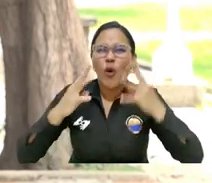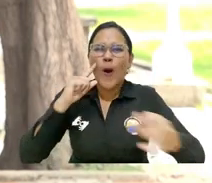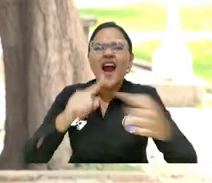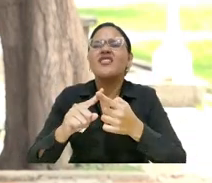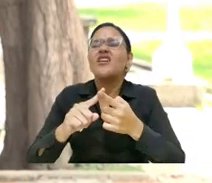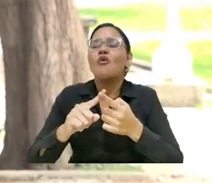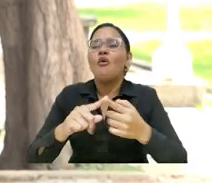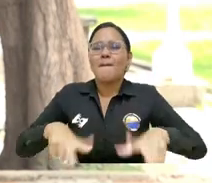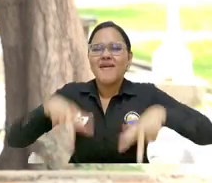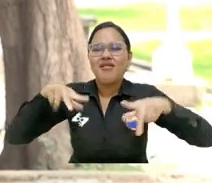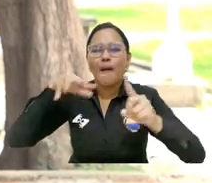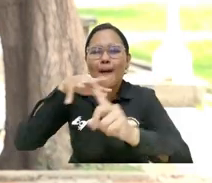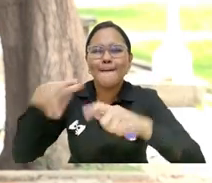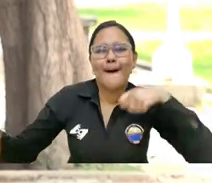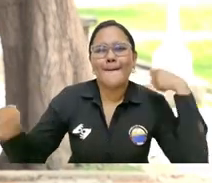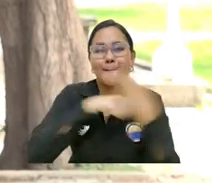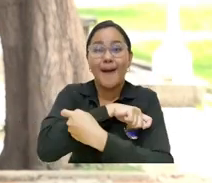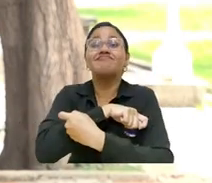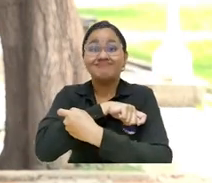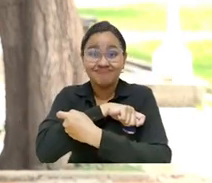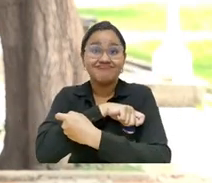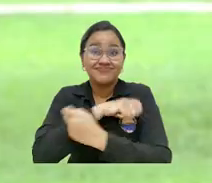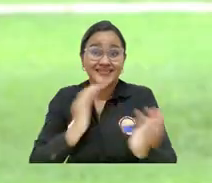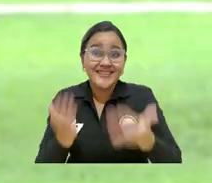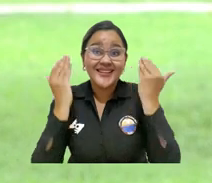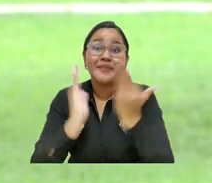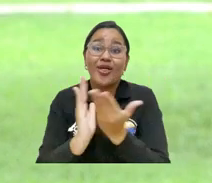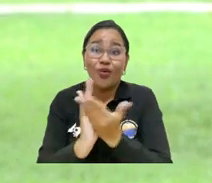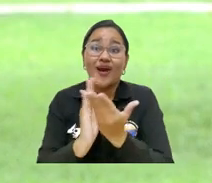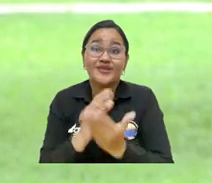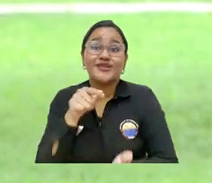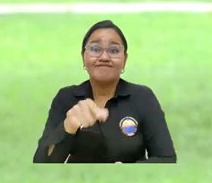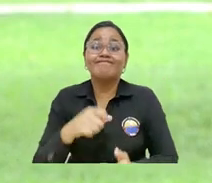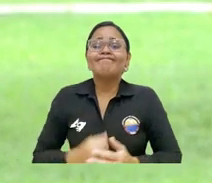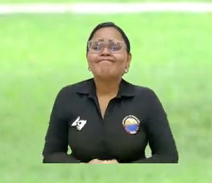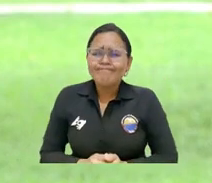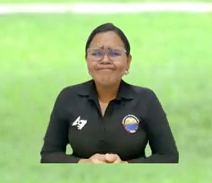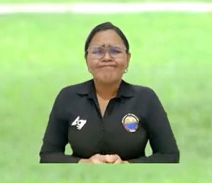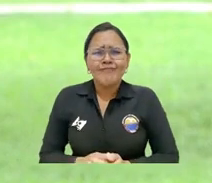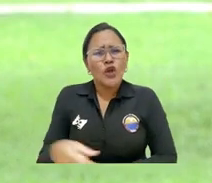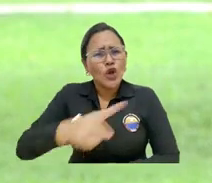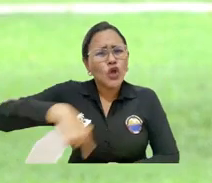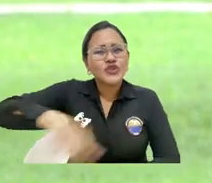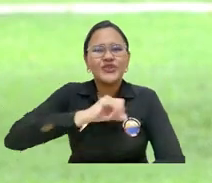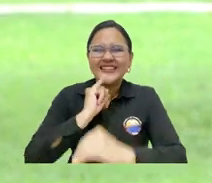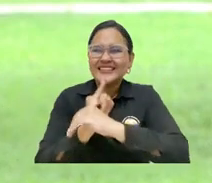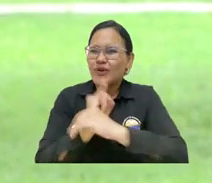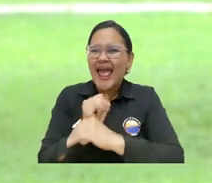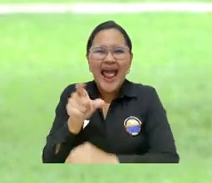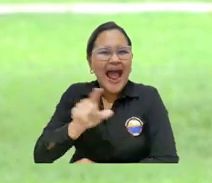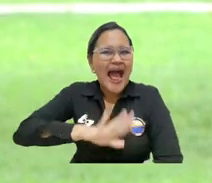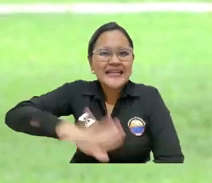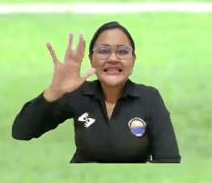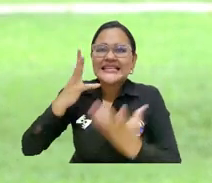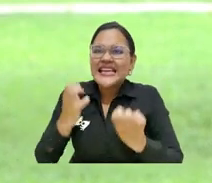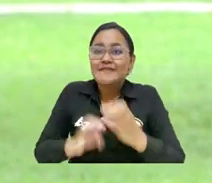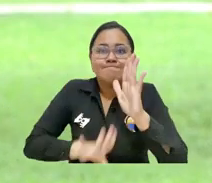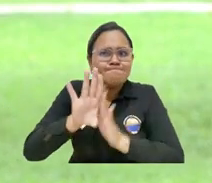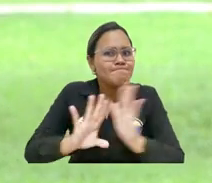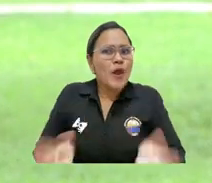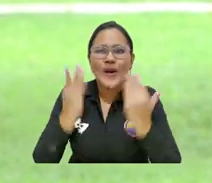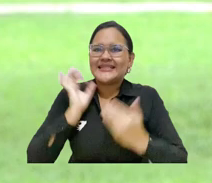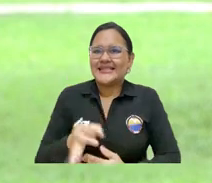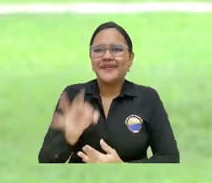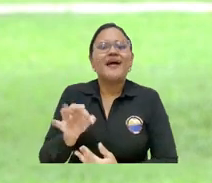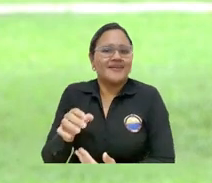más innovadora para transformar las vidas a través de la educación. Somos una institución que siempre quiere avanzar, quiere mejorar y creo que el